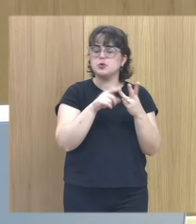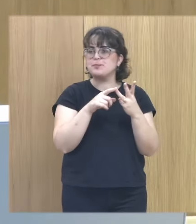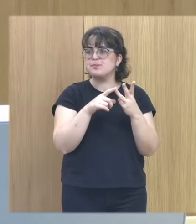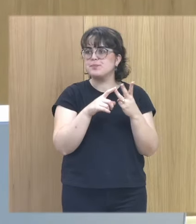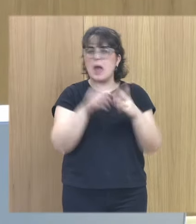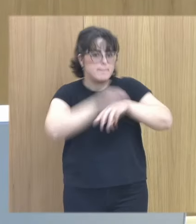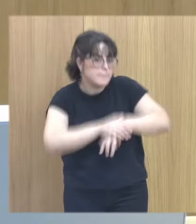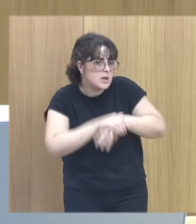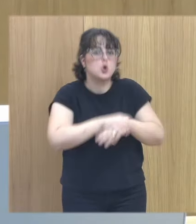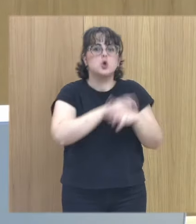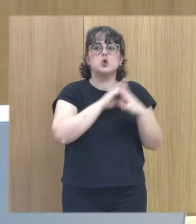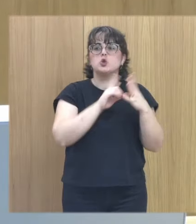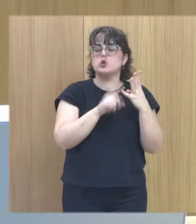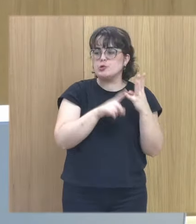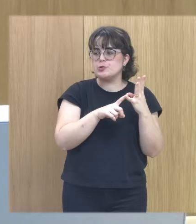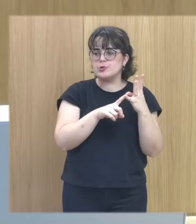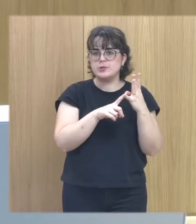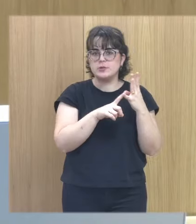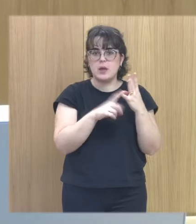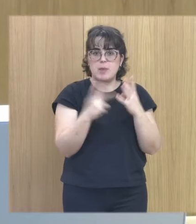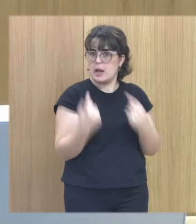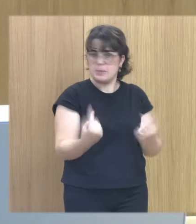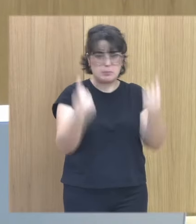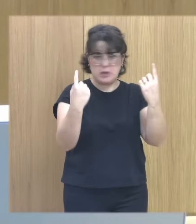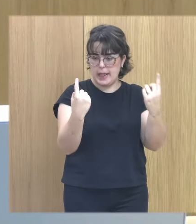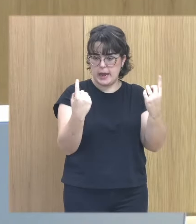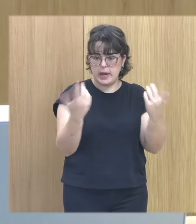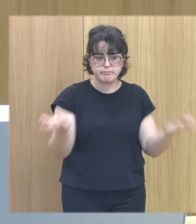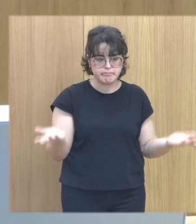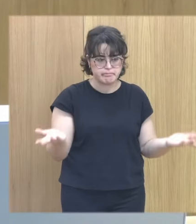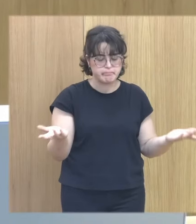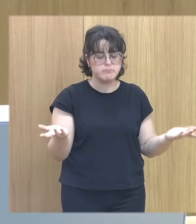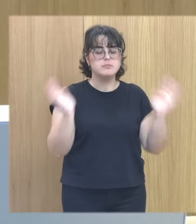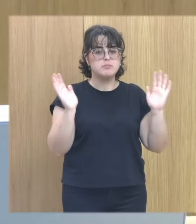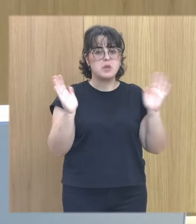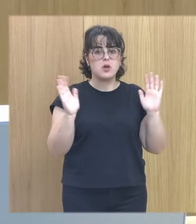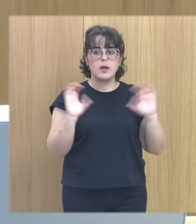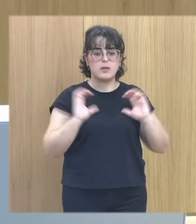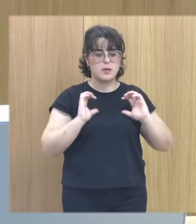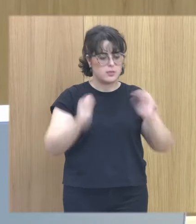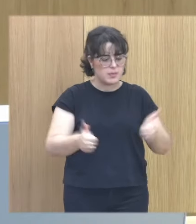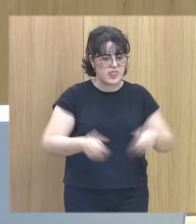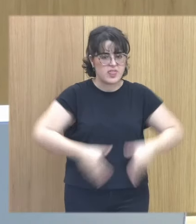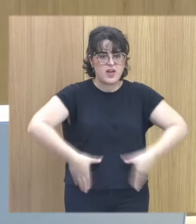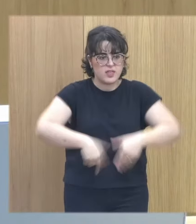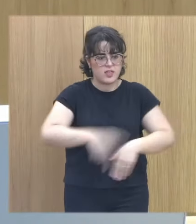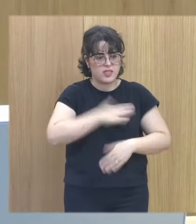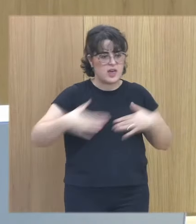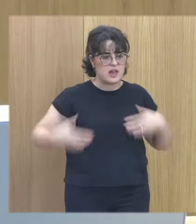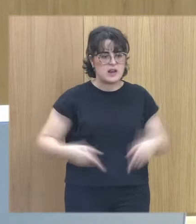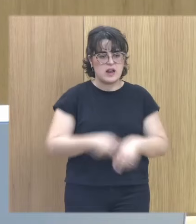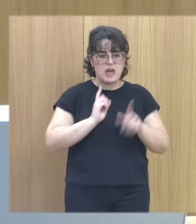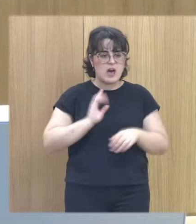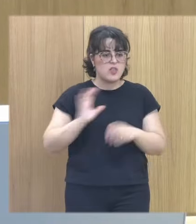sus amigos sus iguales pueden ser sus primeras parejas pero la entrada en la genitalidad sana es con los iguales